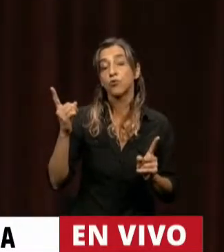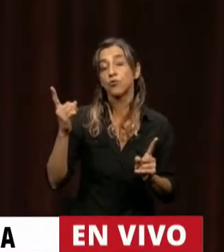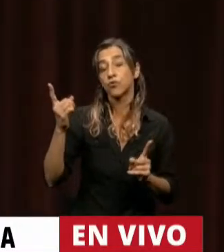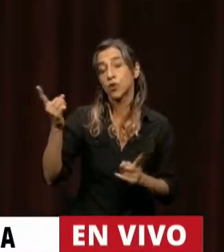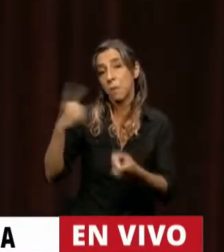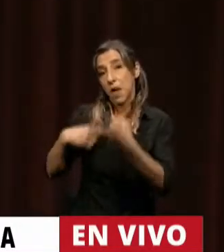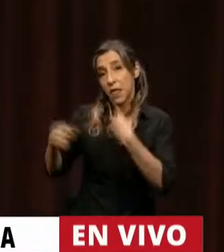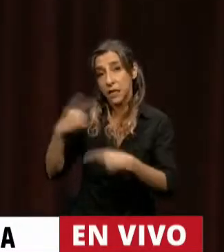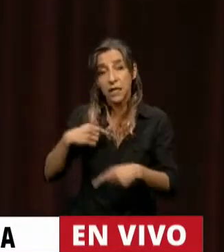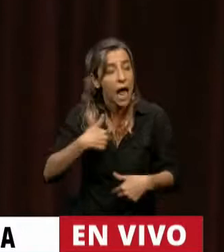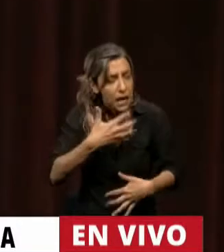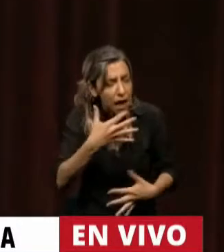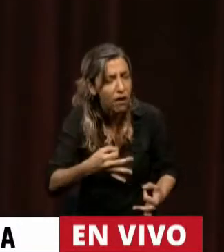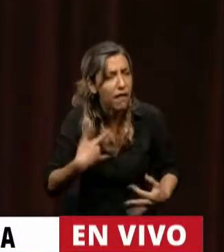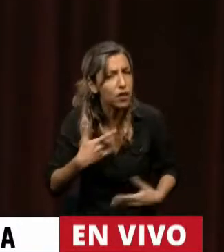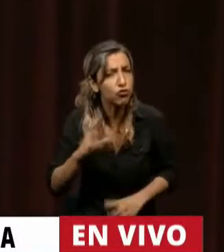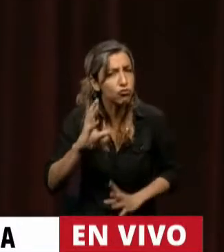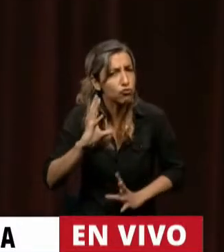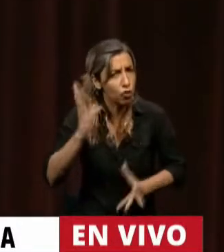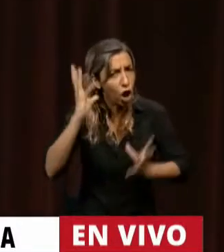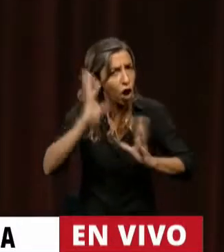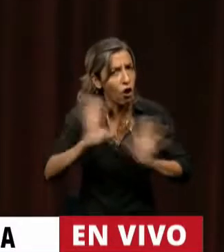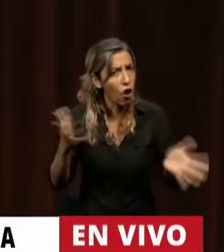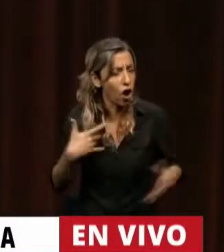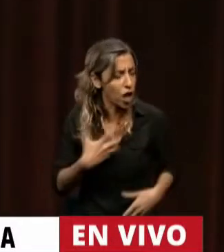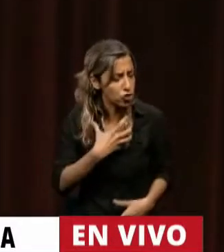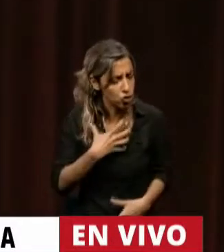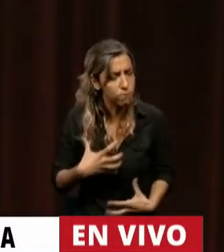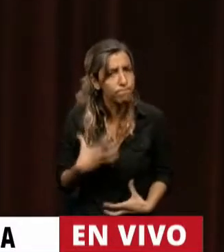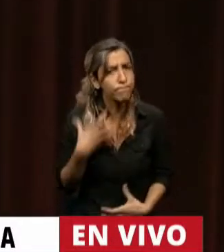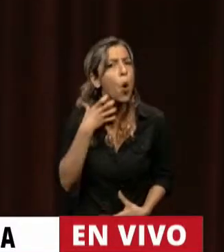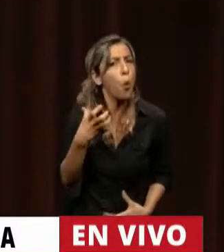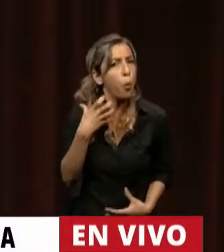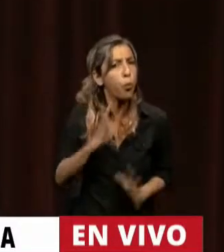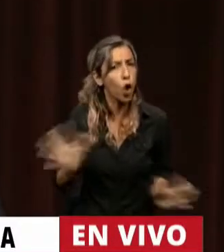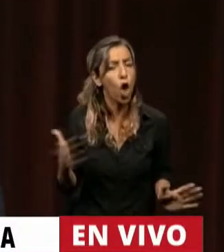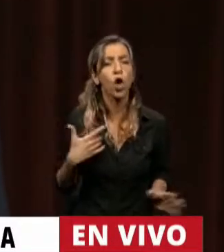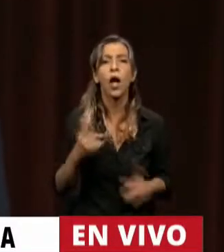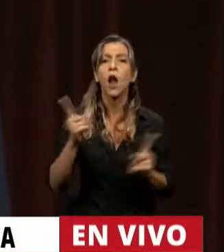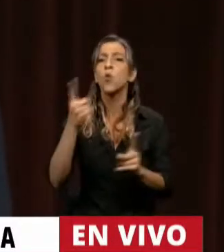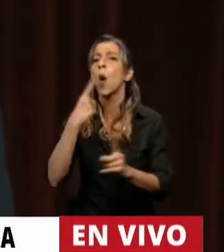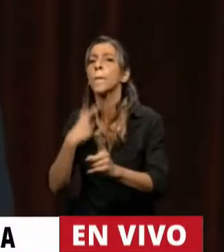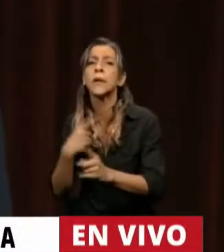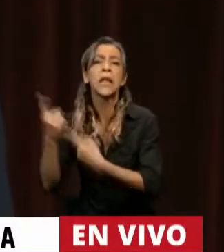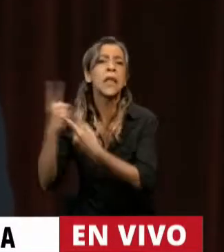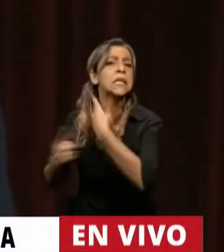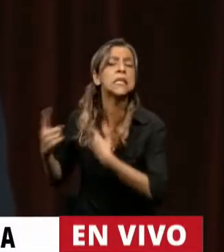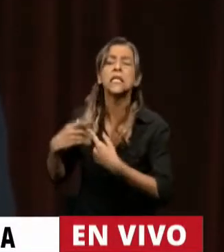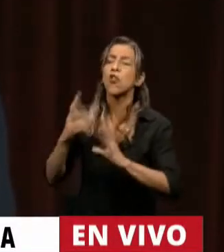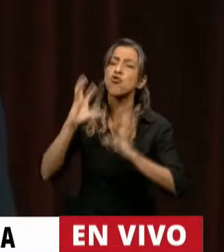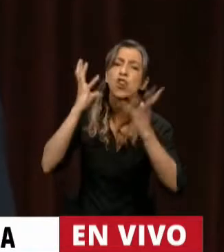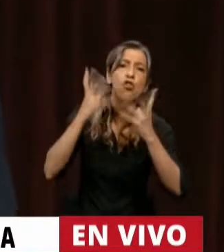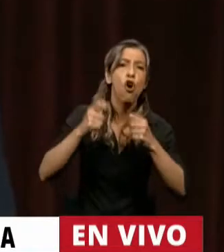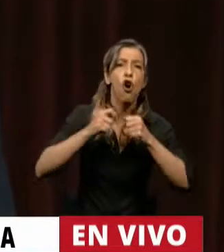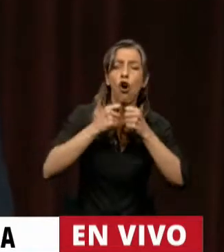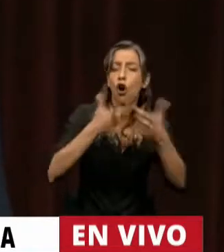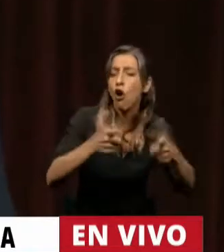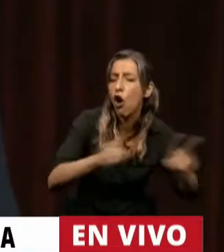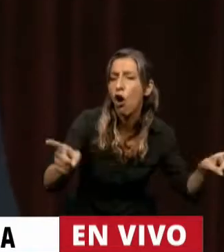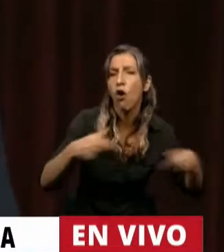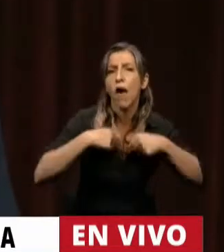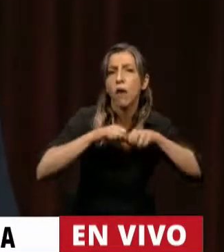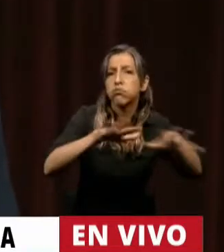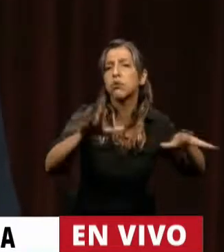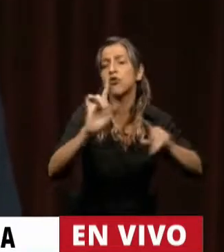porque estoy enojado por la situación porque estoy con mucha bronca me decían no transmitas el enojo pero no puedo no